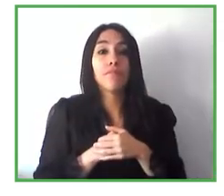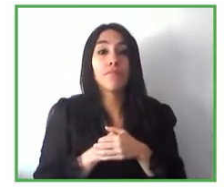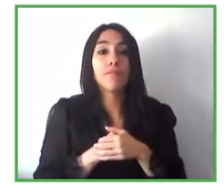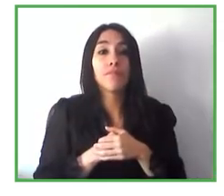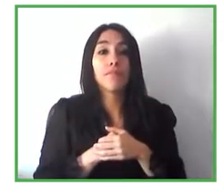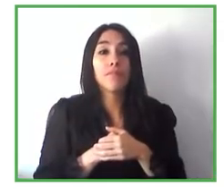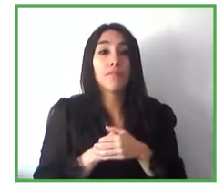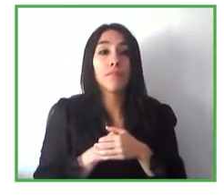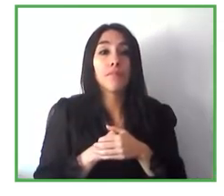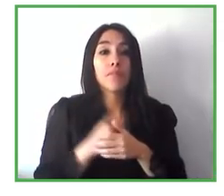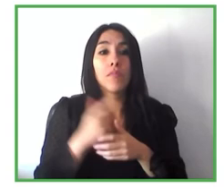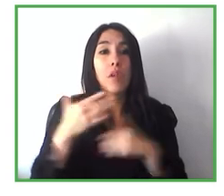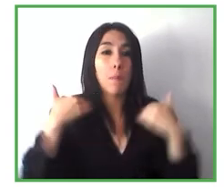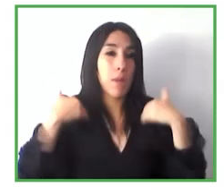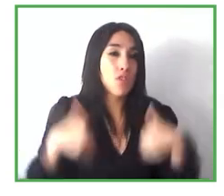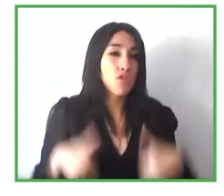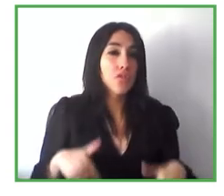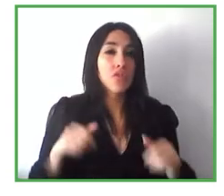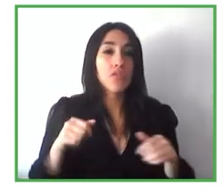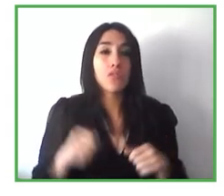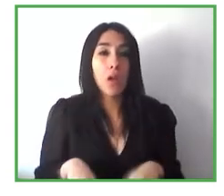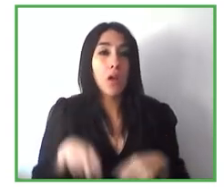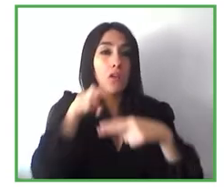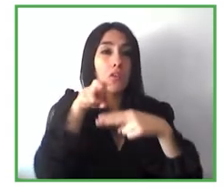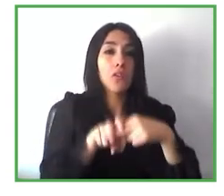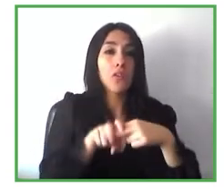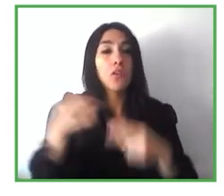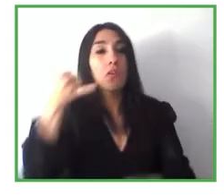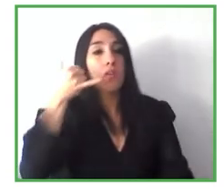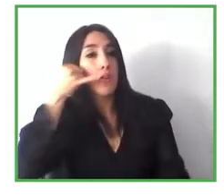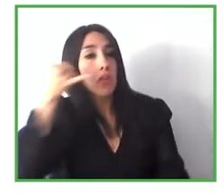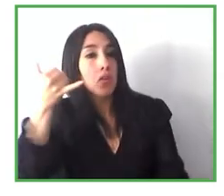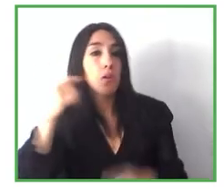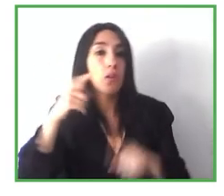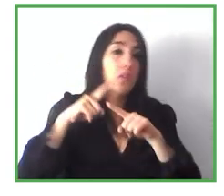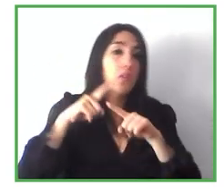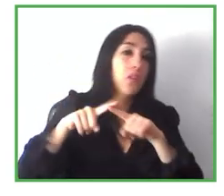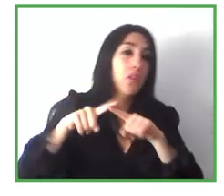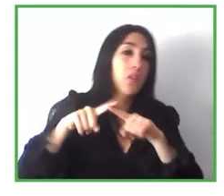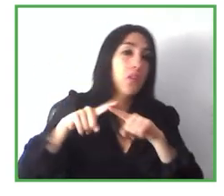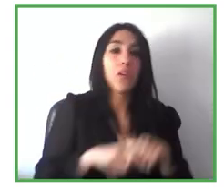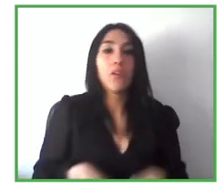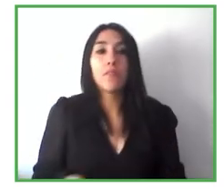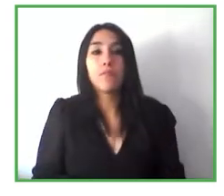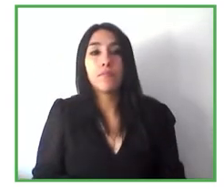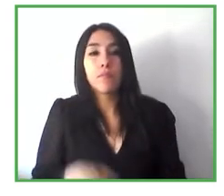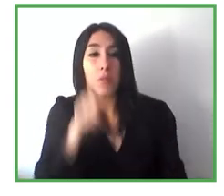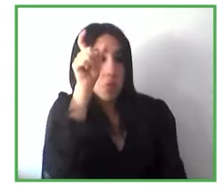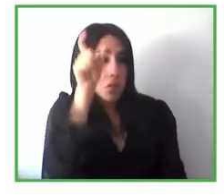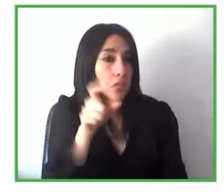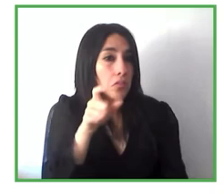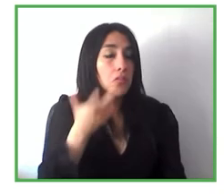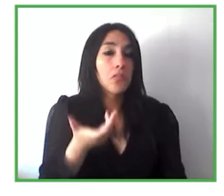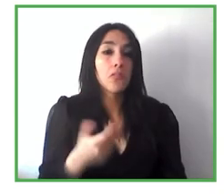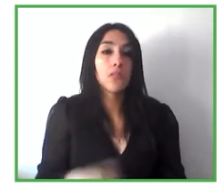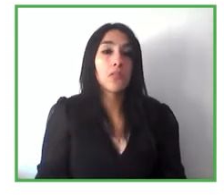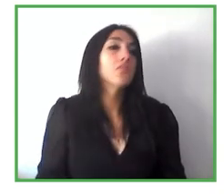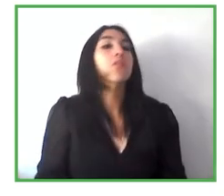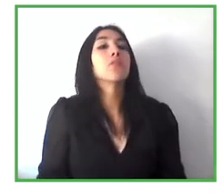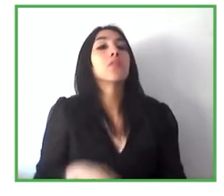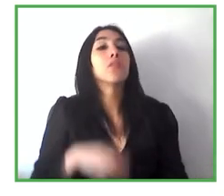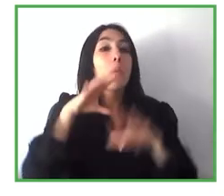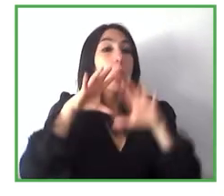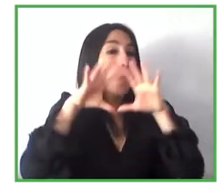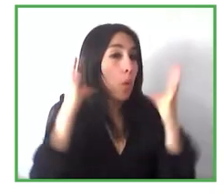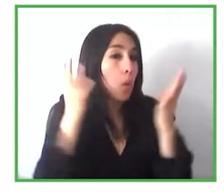respecto a la interacción con ese producto es algo que es muy habitual en el mundo digital donde todos estamos acostumbrados a interactuar con nuestro dispositivo